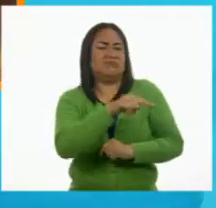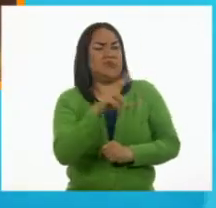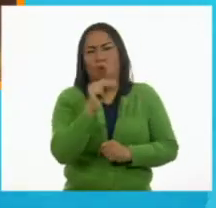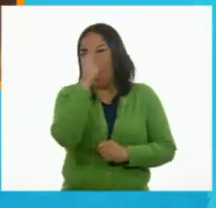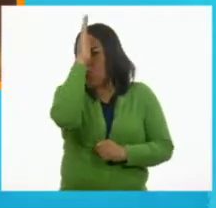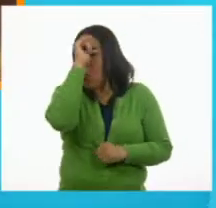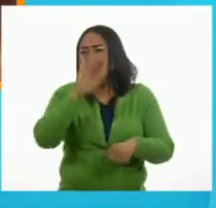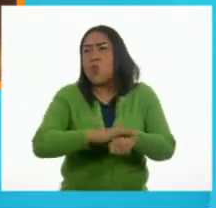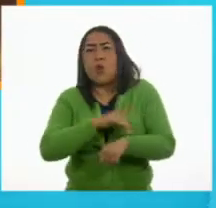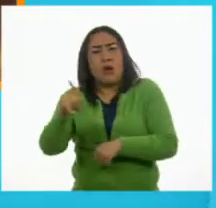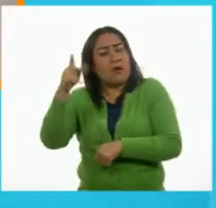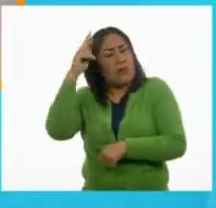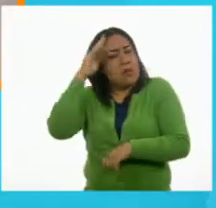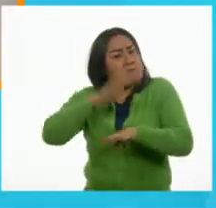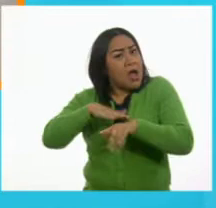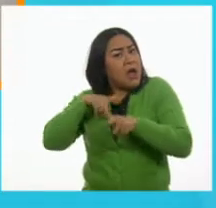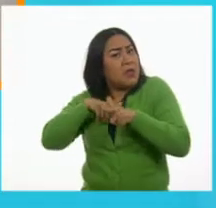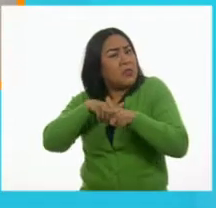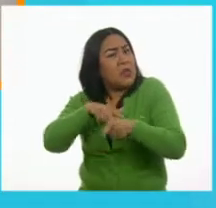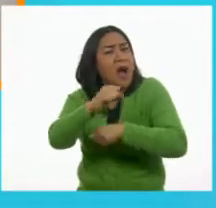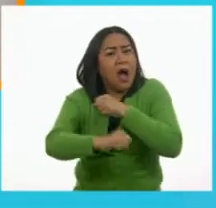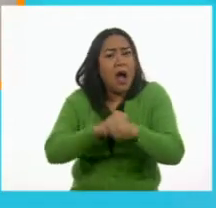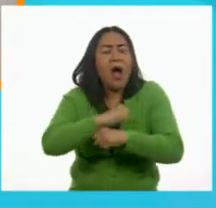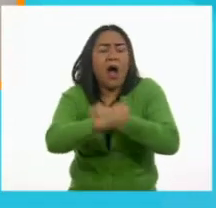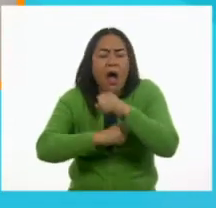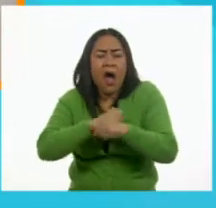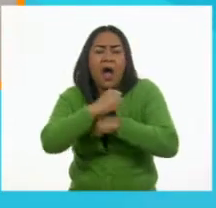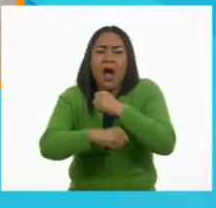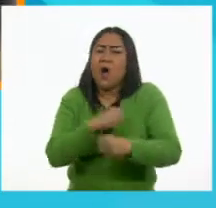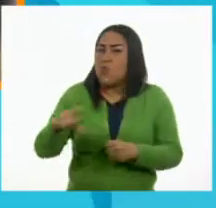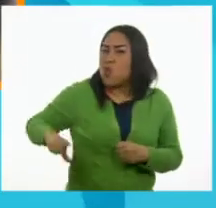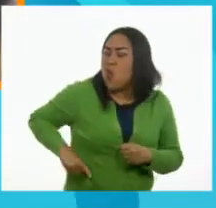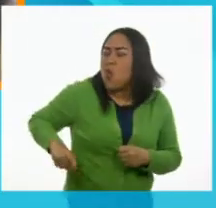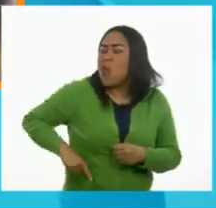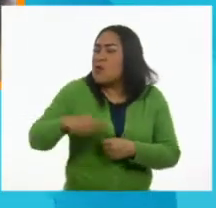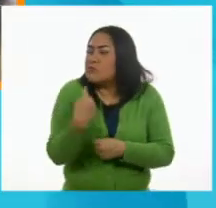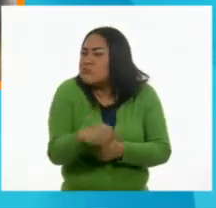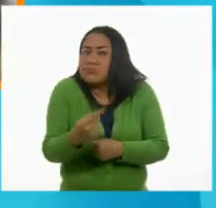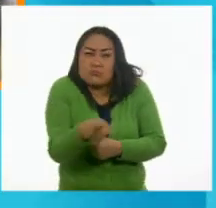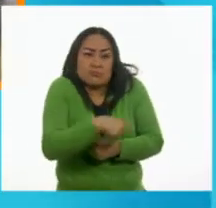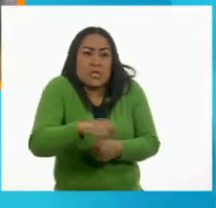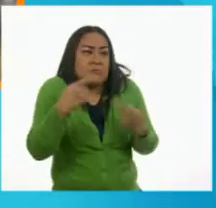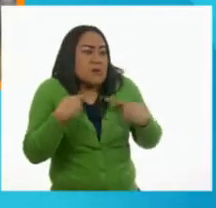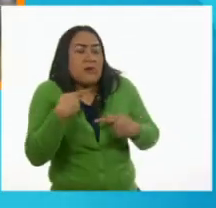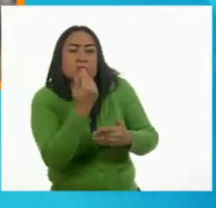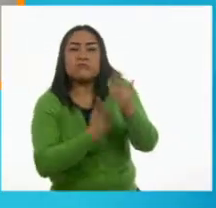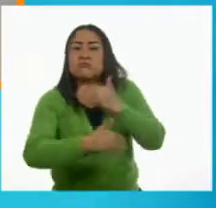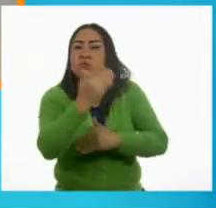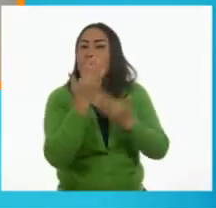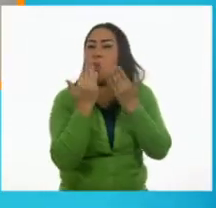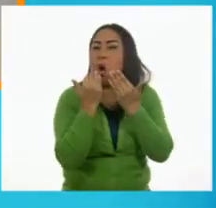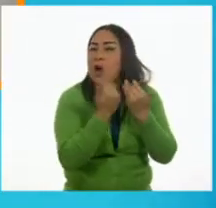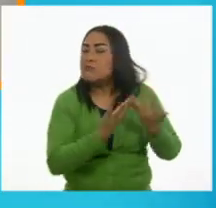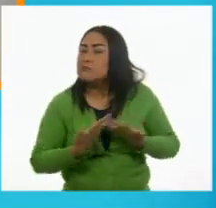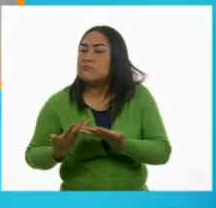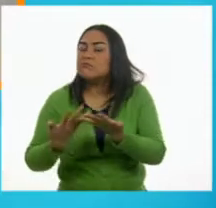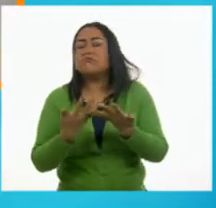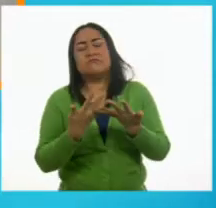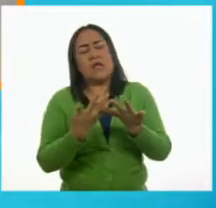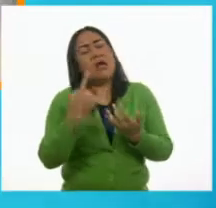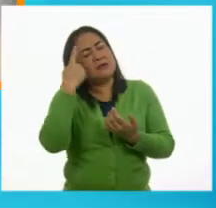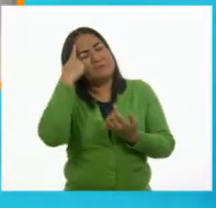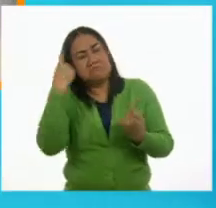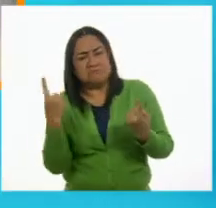Porfirio Díaz gobernara tanto tiempo y que además la gente no progresara con sus decisiones. Se le unieron